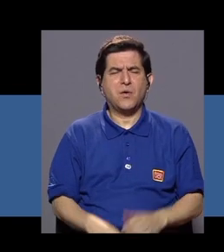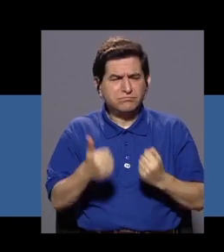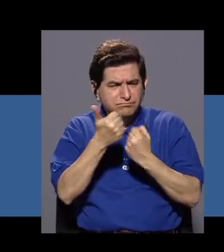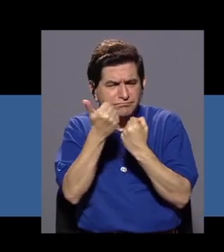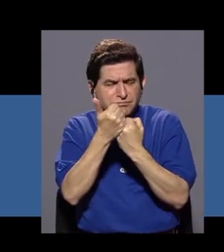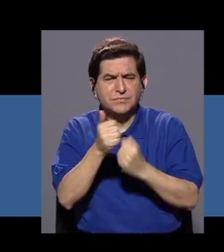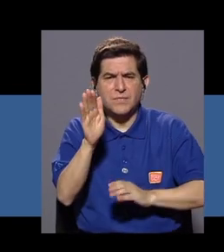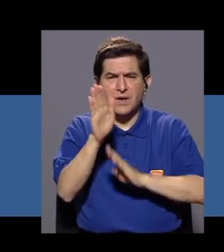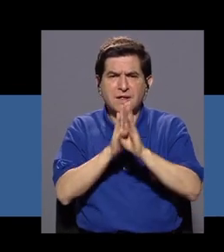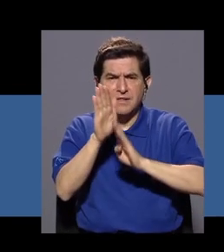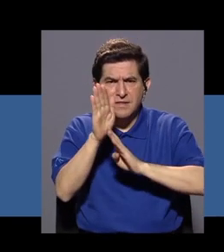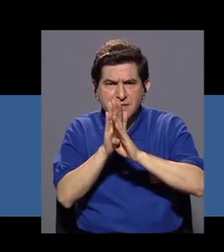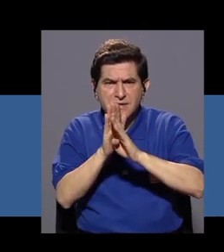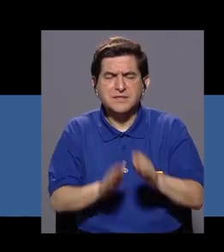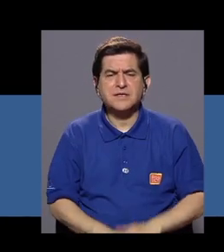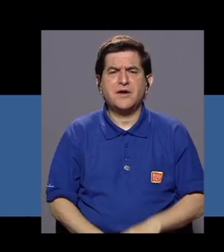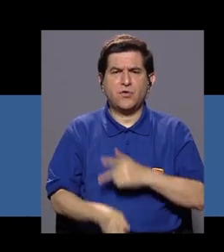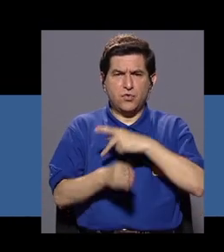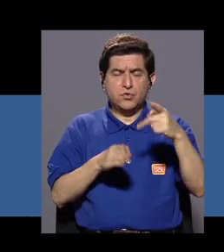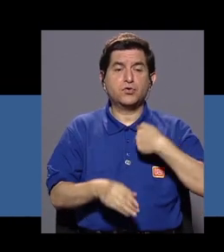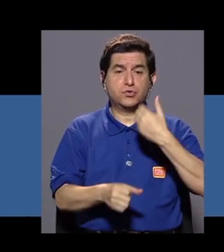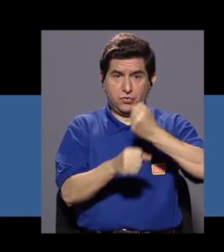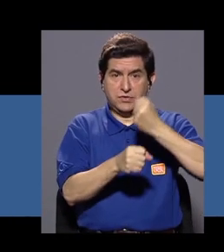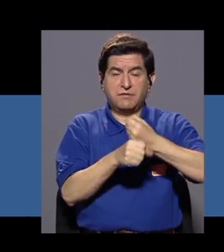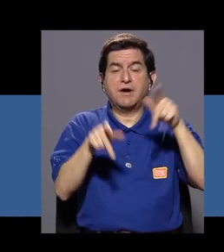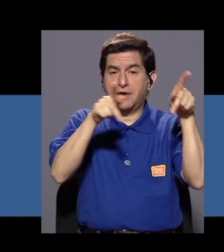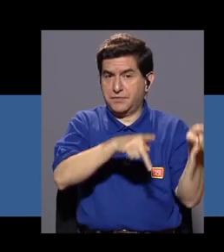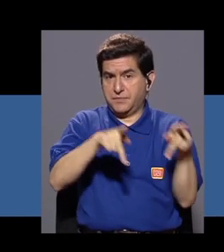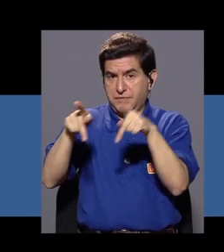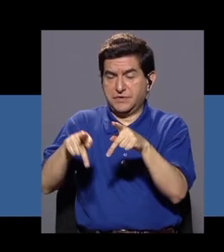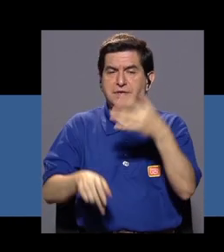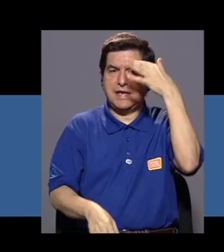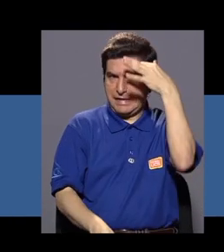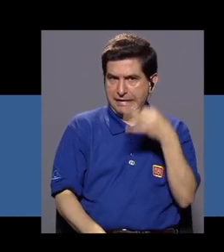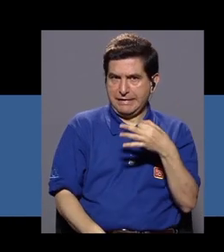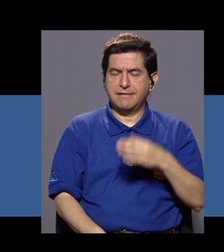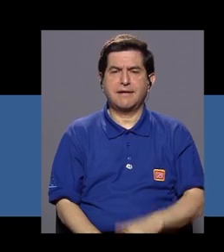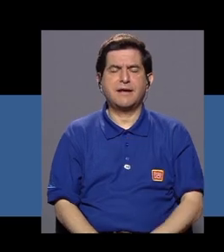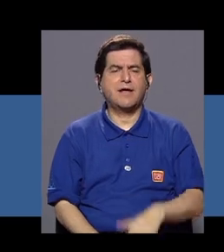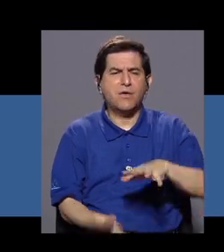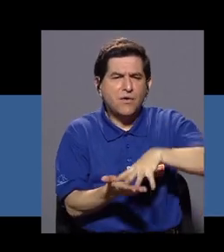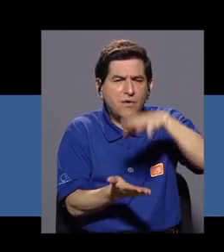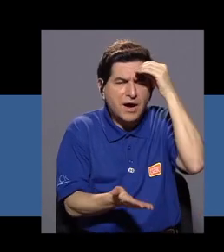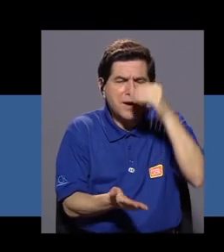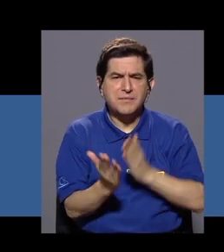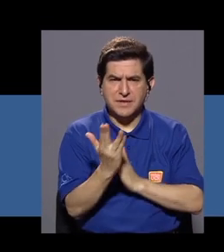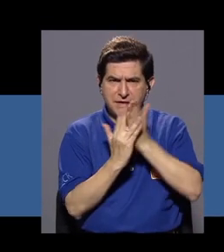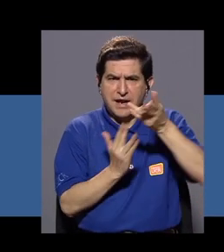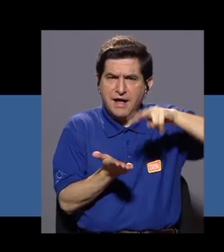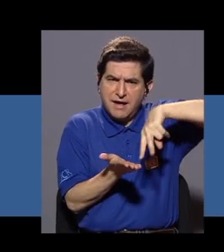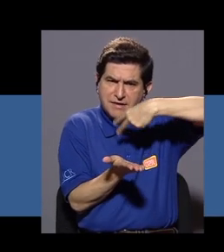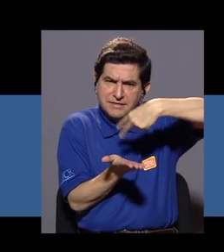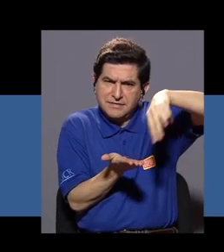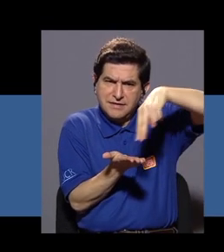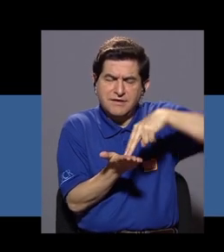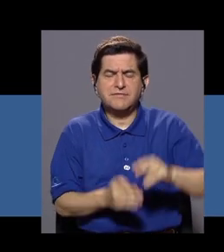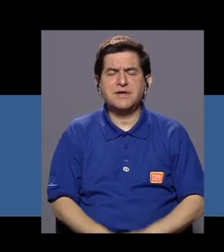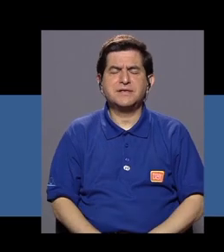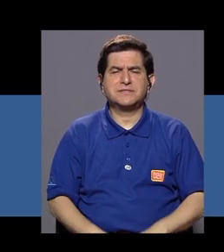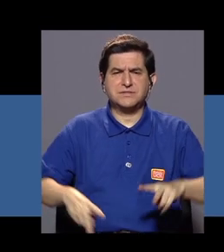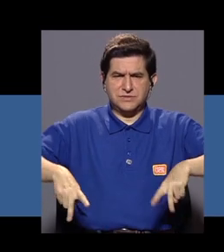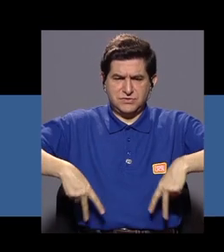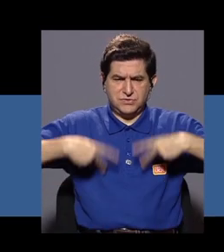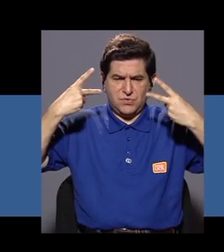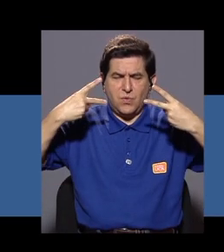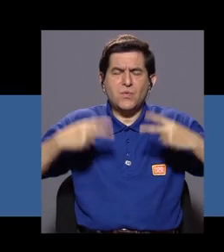favorecido mucho para mi desarrollo profesional. Yo trabajo con personas. Y sobre todo creo que lo que he aprendido en la danza es a